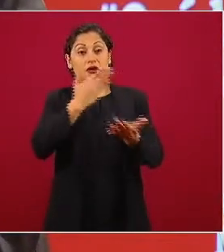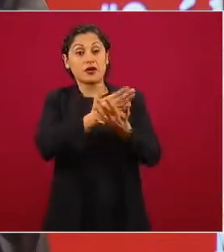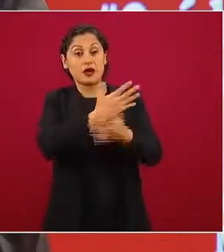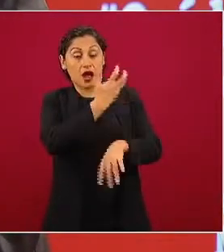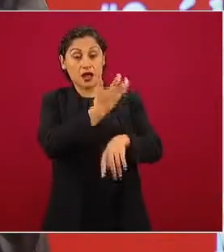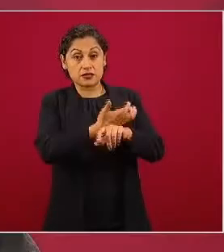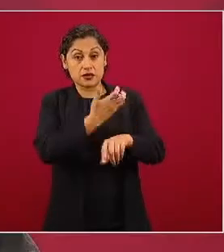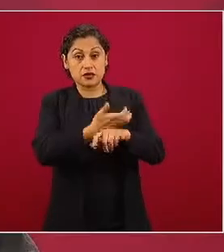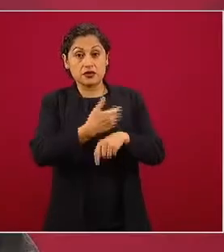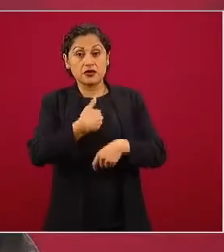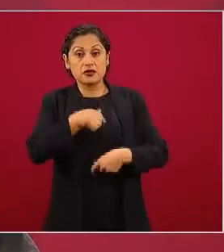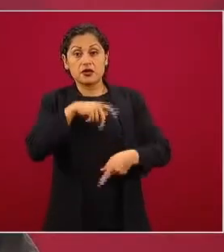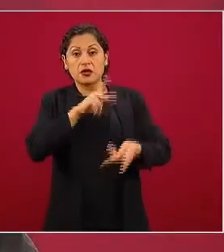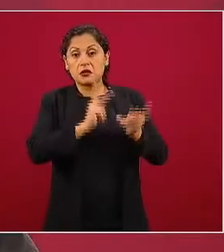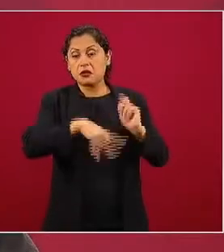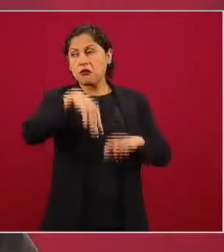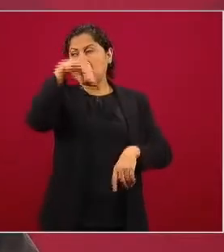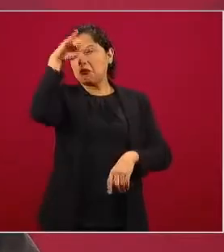extranjero.